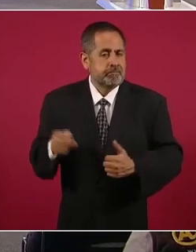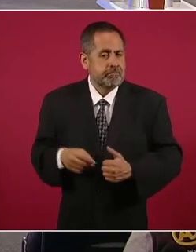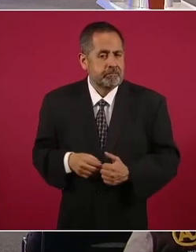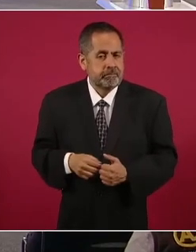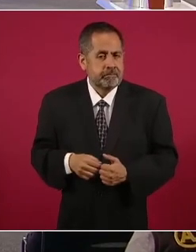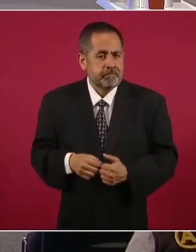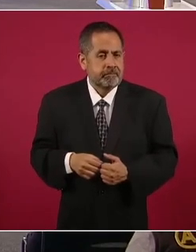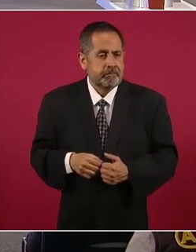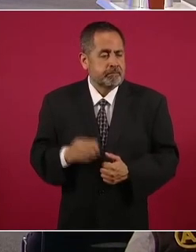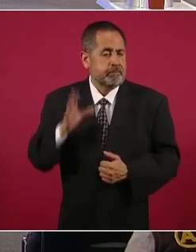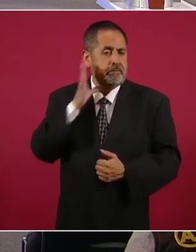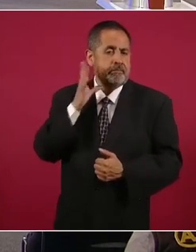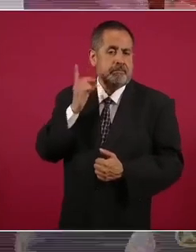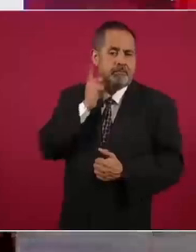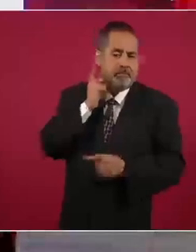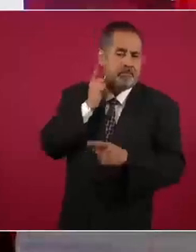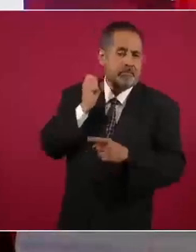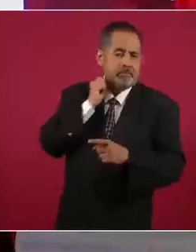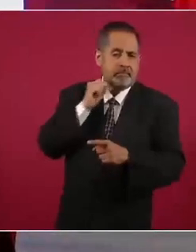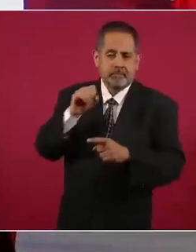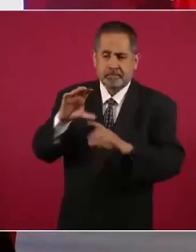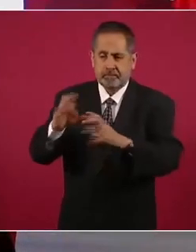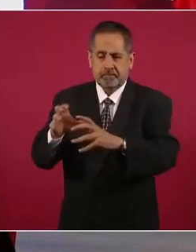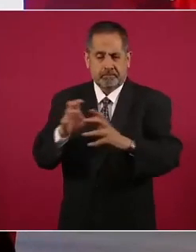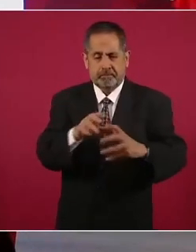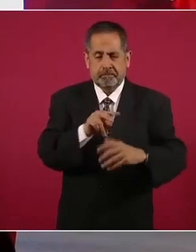cámaras de diputados y senadores,